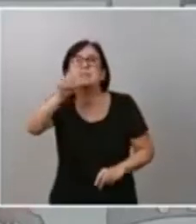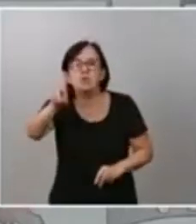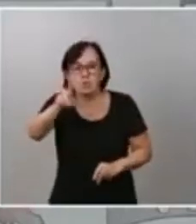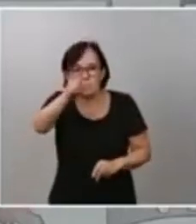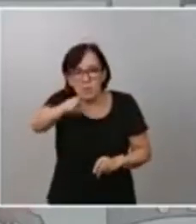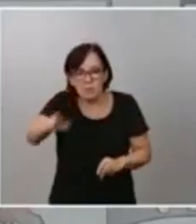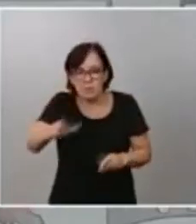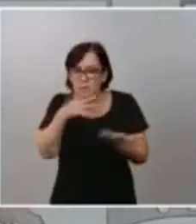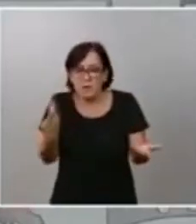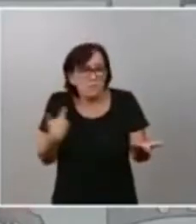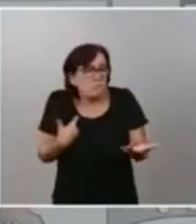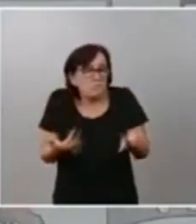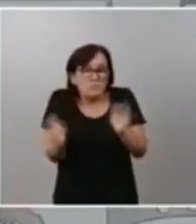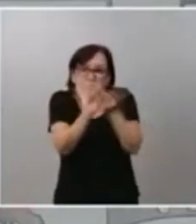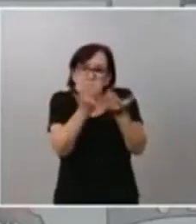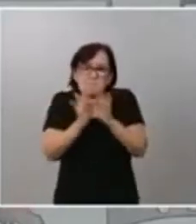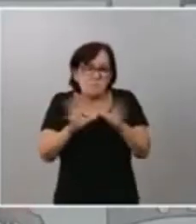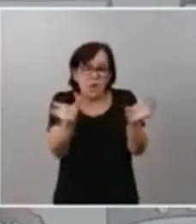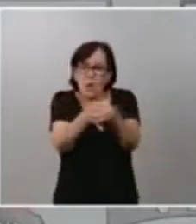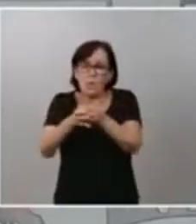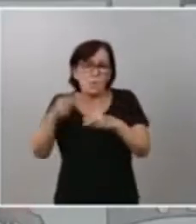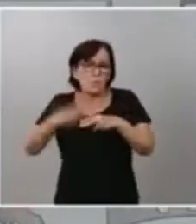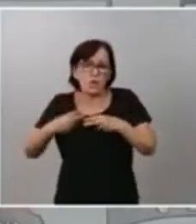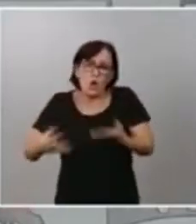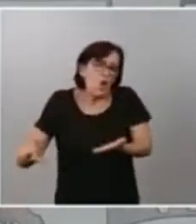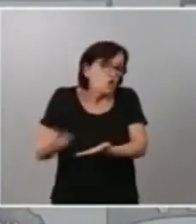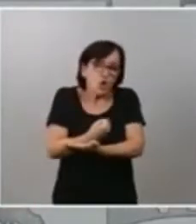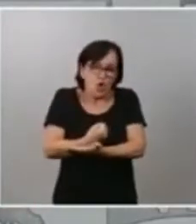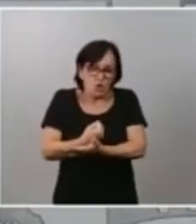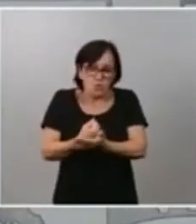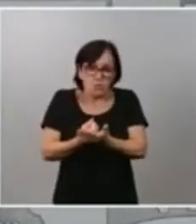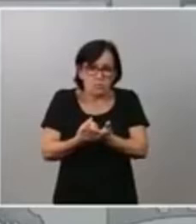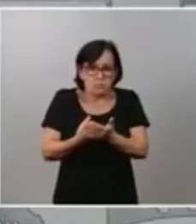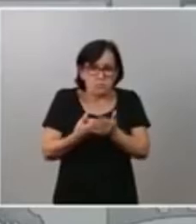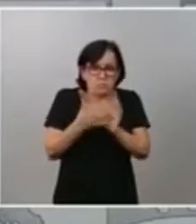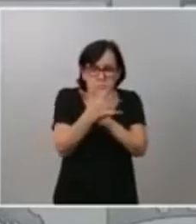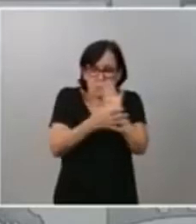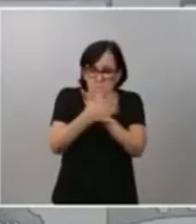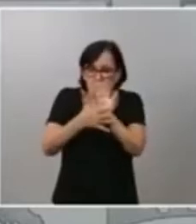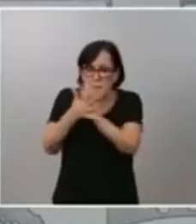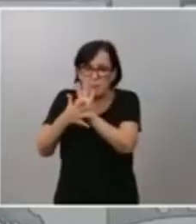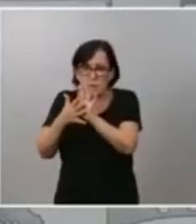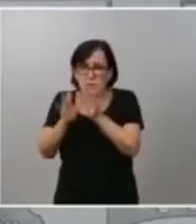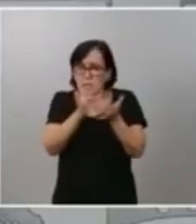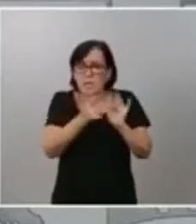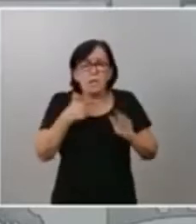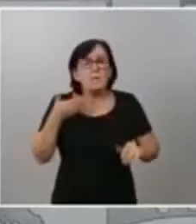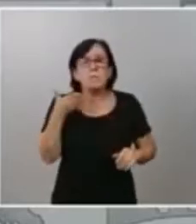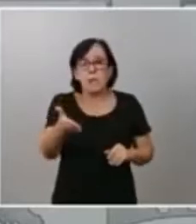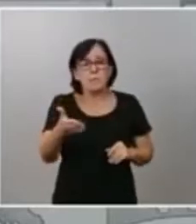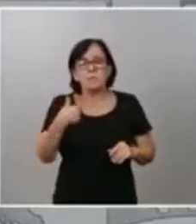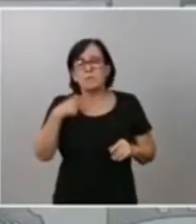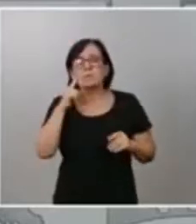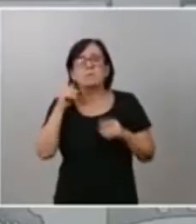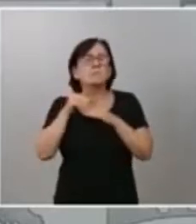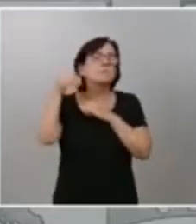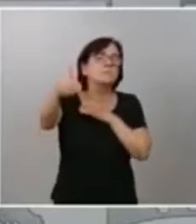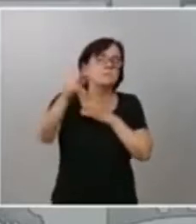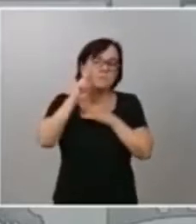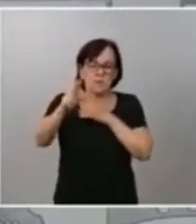todas las fuerzas políticas, con todas y cada una de las fuerzas políticas, y les vamos a pedir altura de miras, que arrimen el hombro.